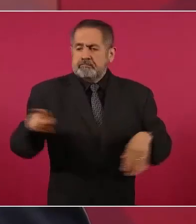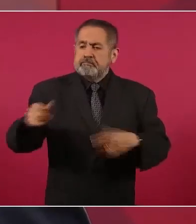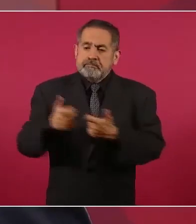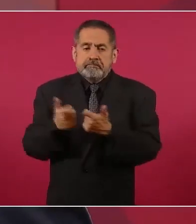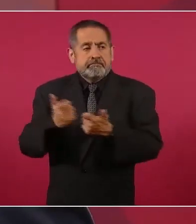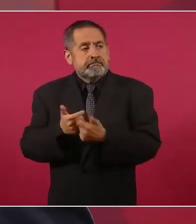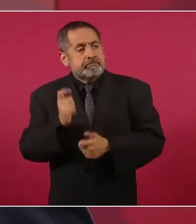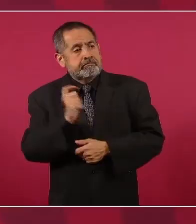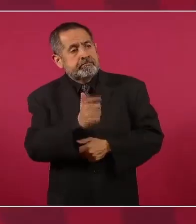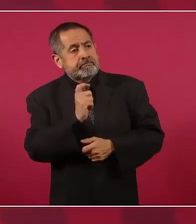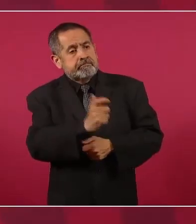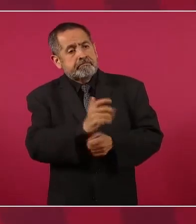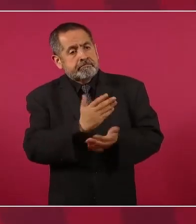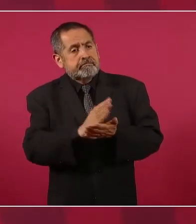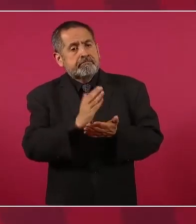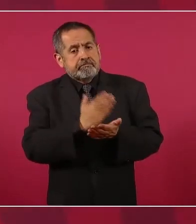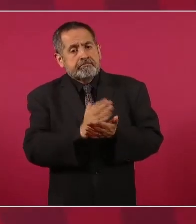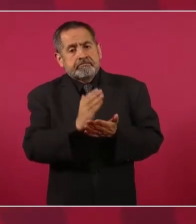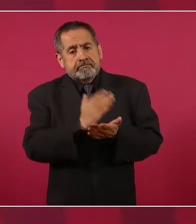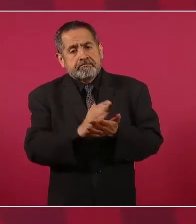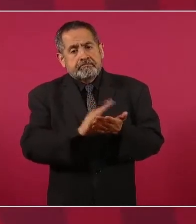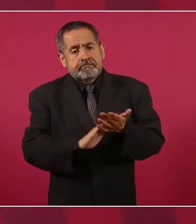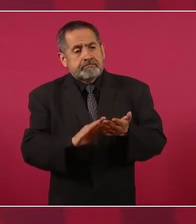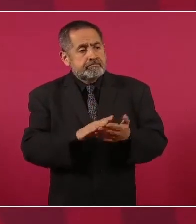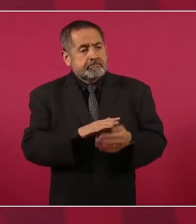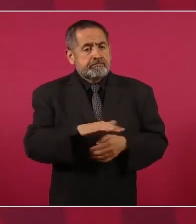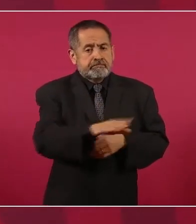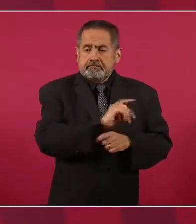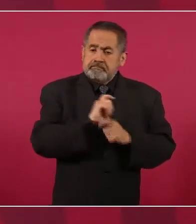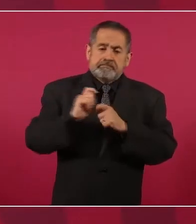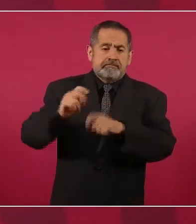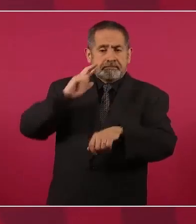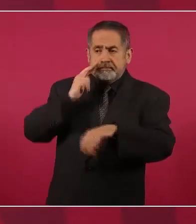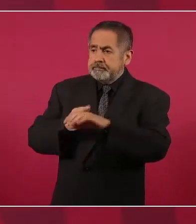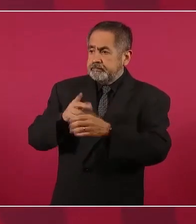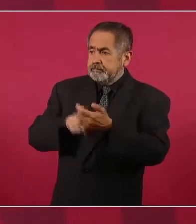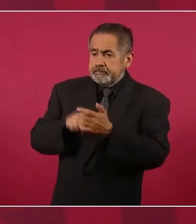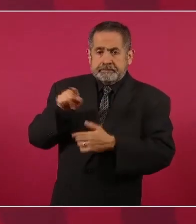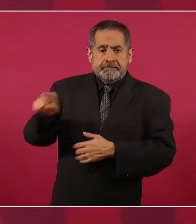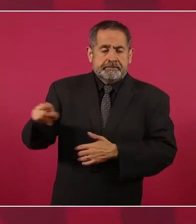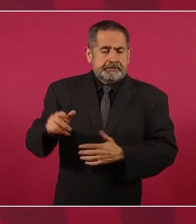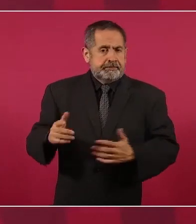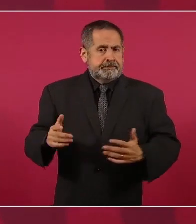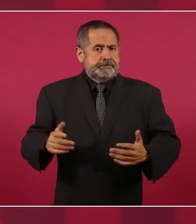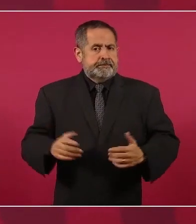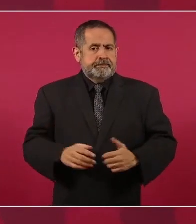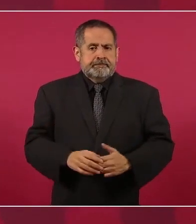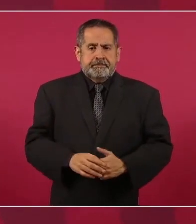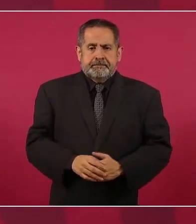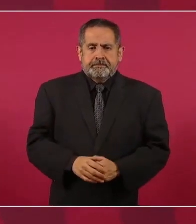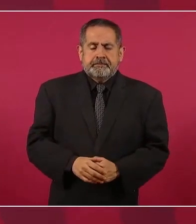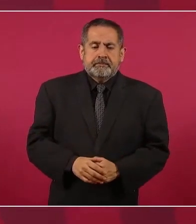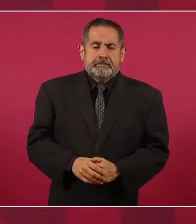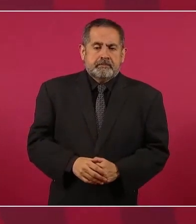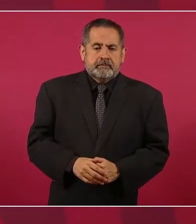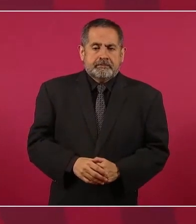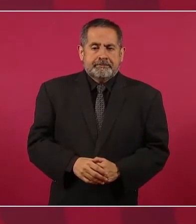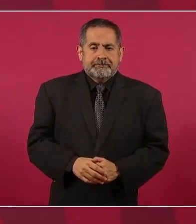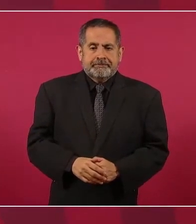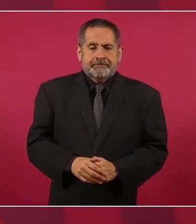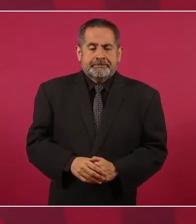a todo el pueblo, porque